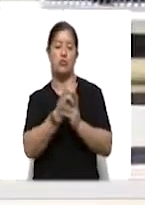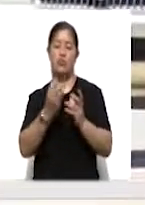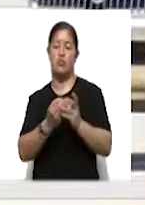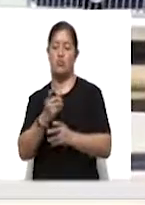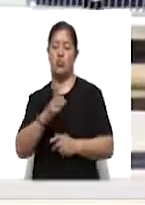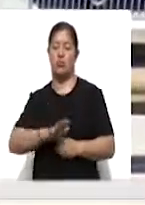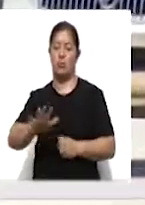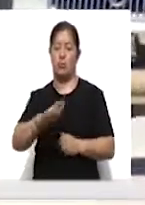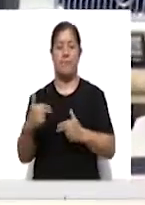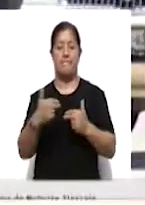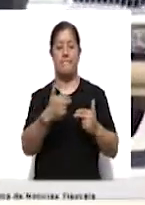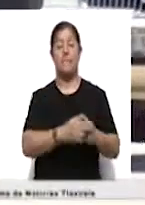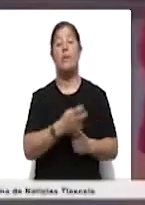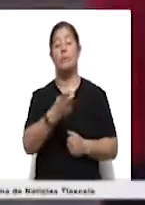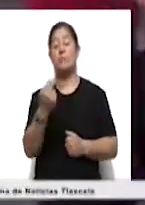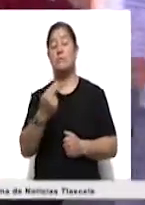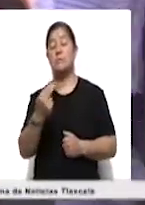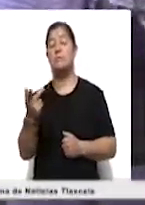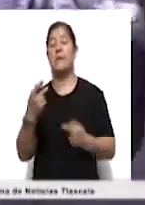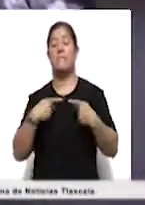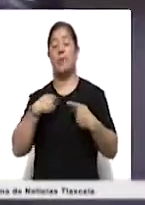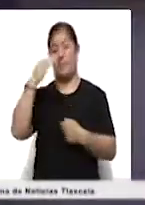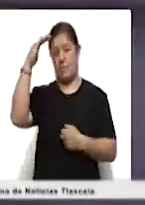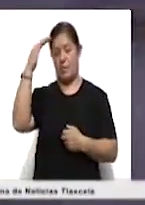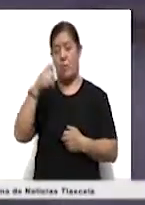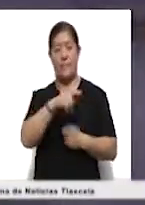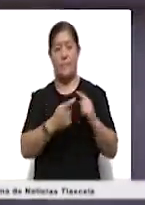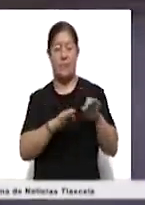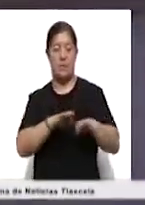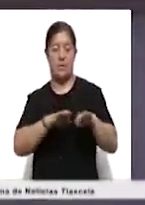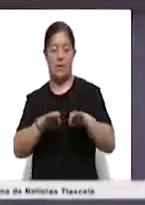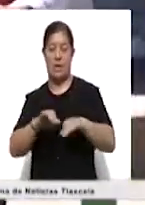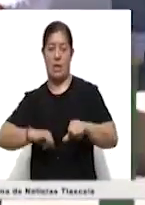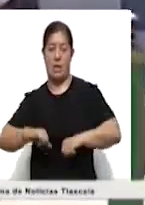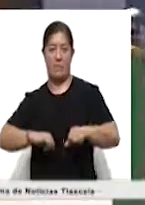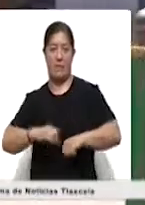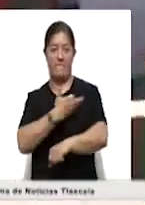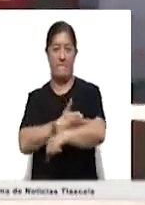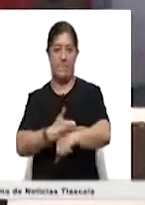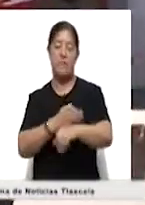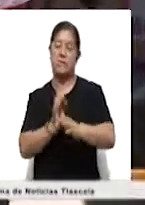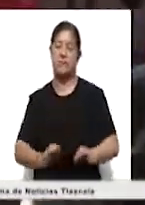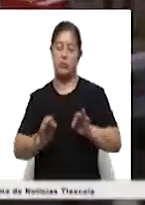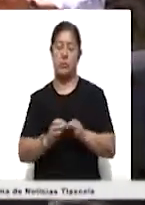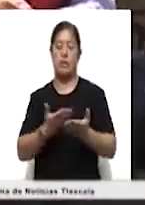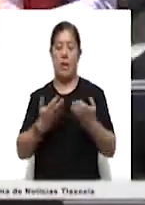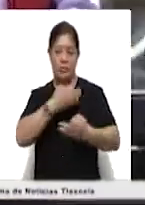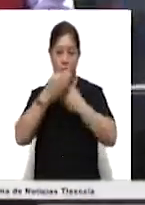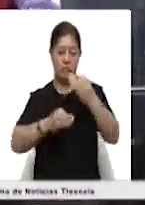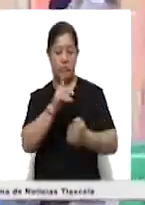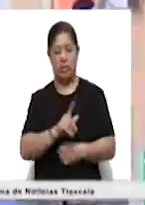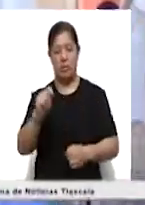Por ello, es recomendable integrar a los adultos mayores en las tareas del hogar y actividades en familia. Con información de Lorena Temolzin,